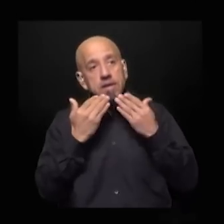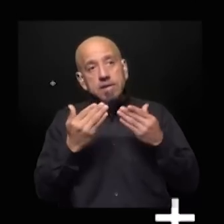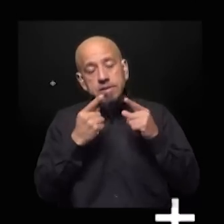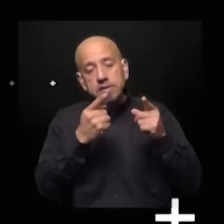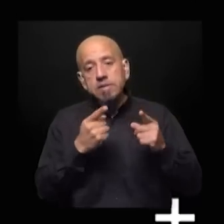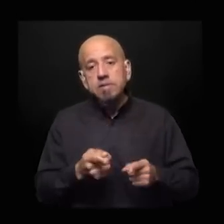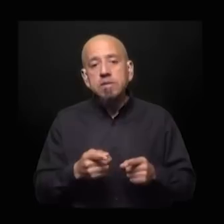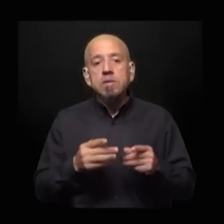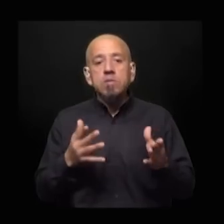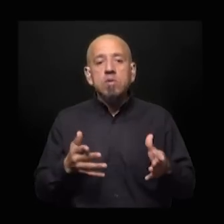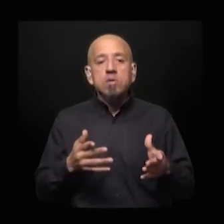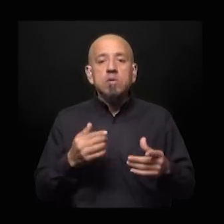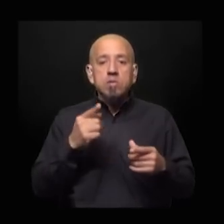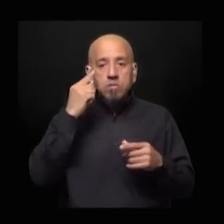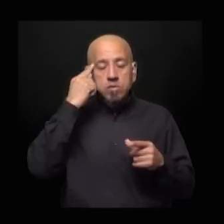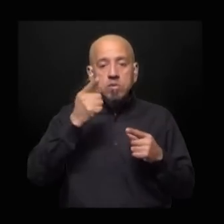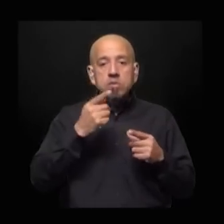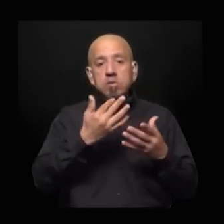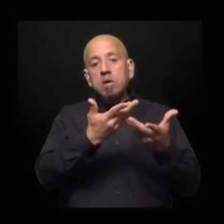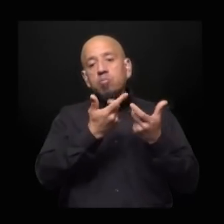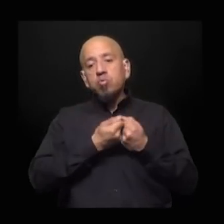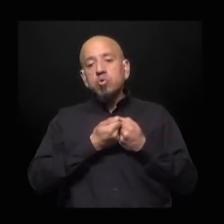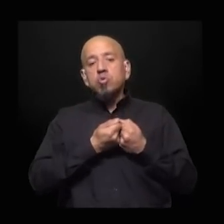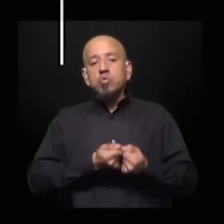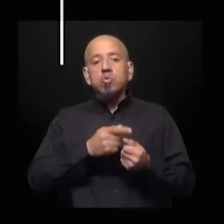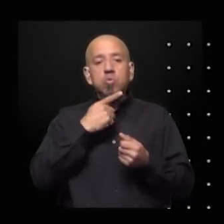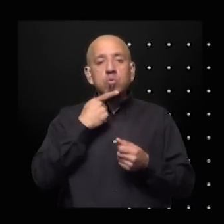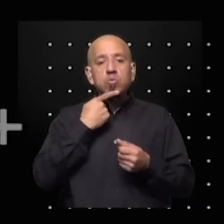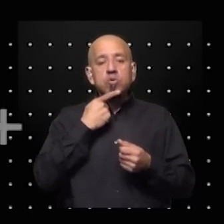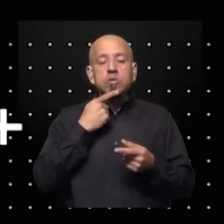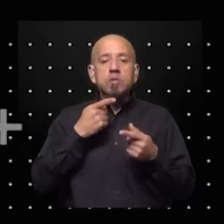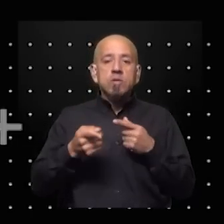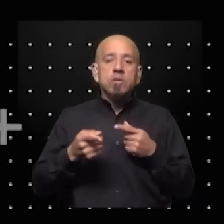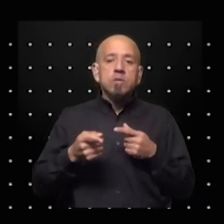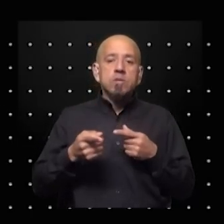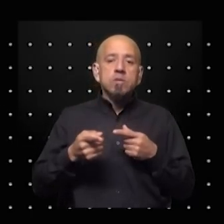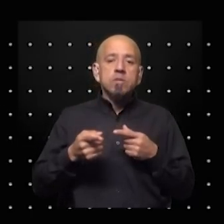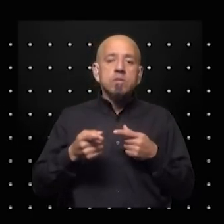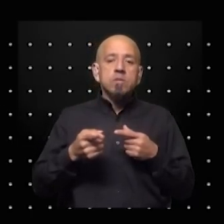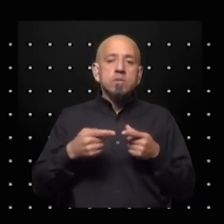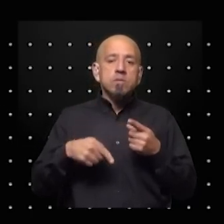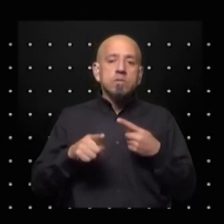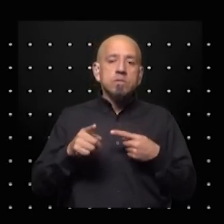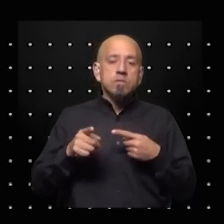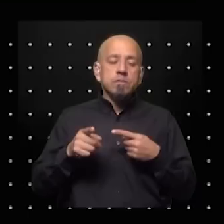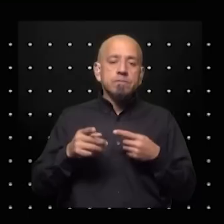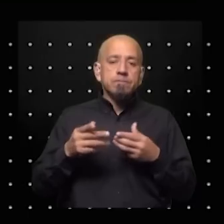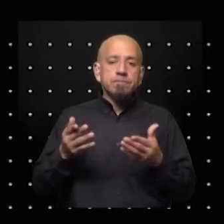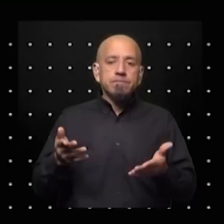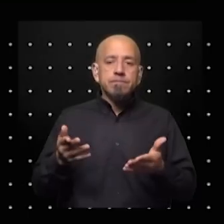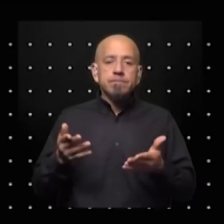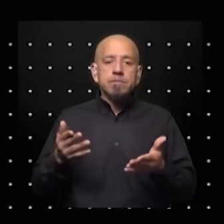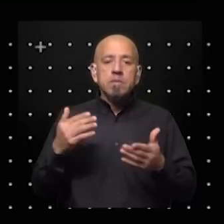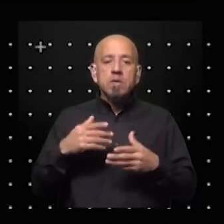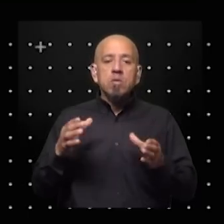por lo que muchos de ellos consideran que fue el apoyo que Rusia les facilitó en los tiempos de los movimientos de